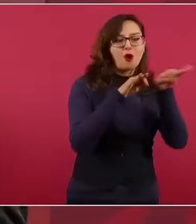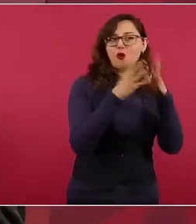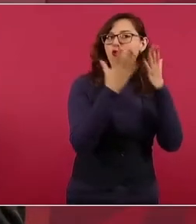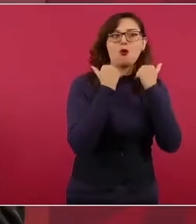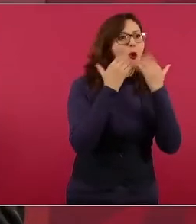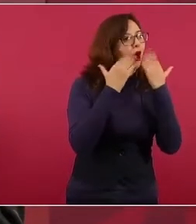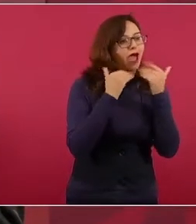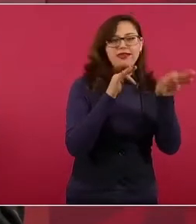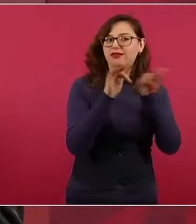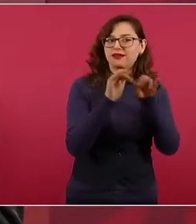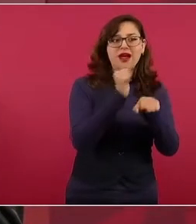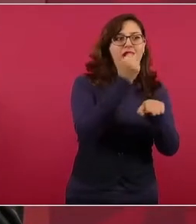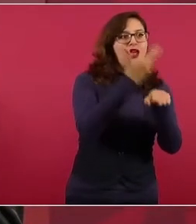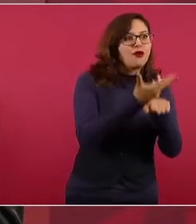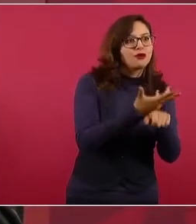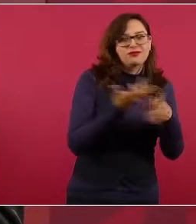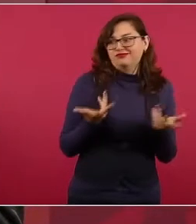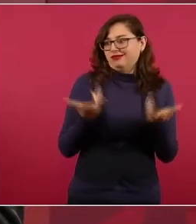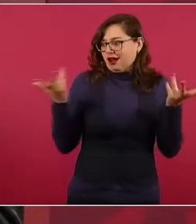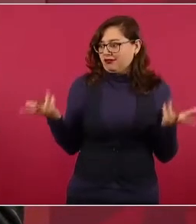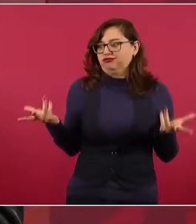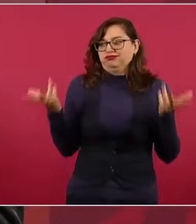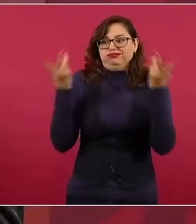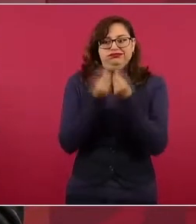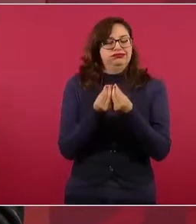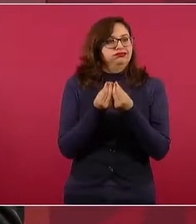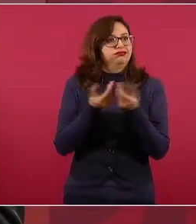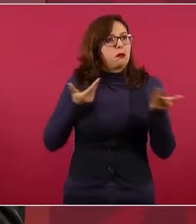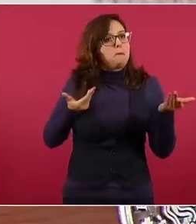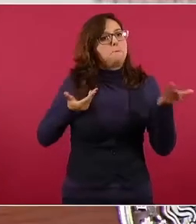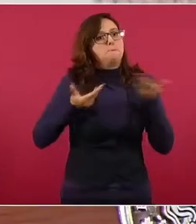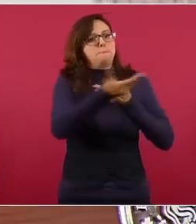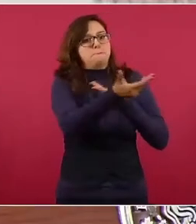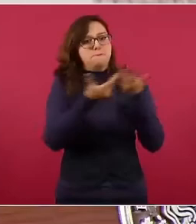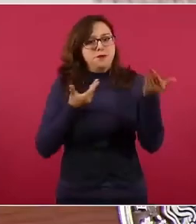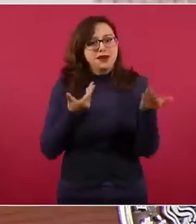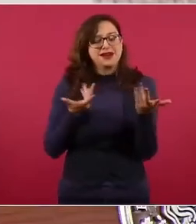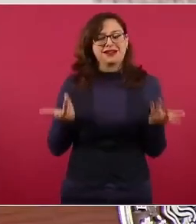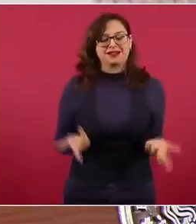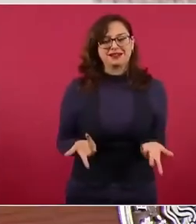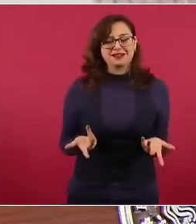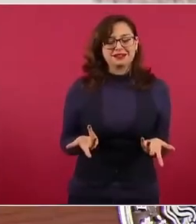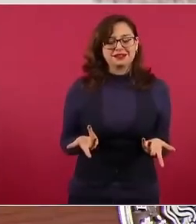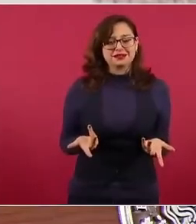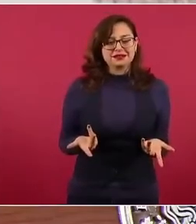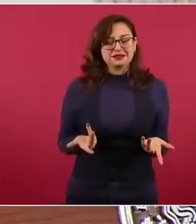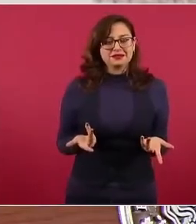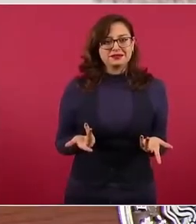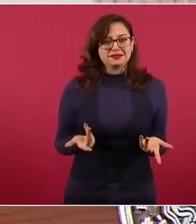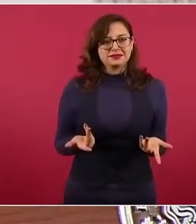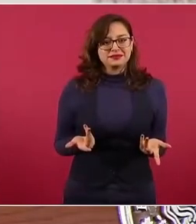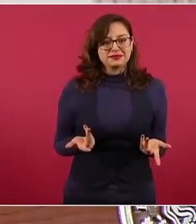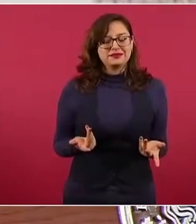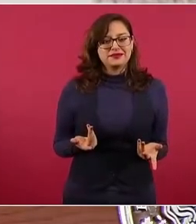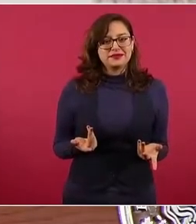sepa que tiene una oportunidad,